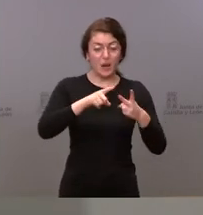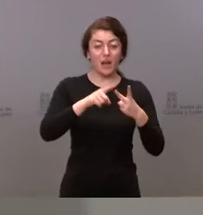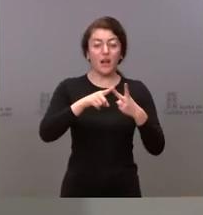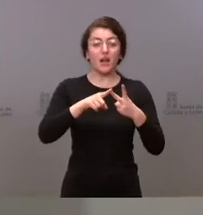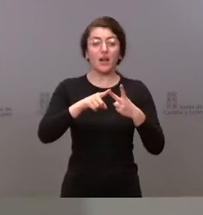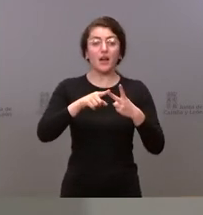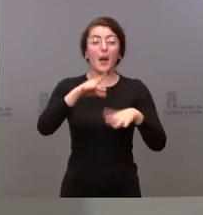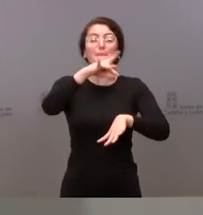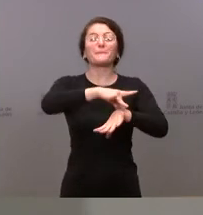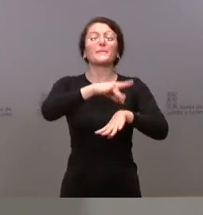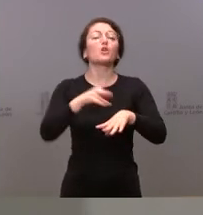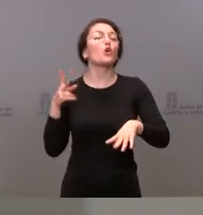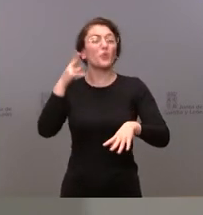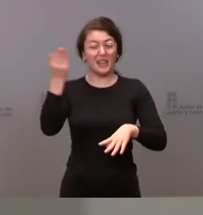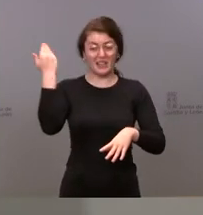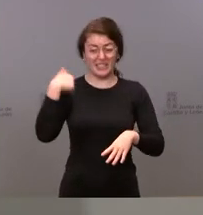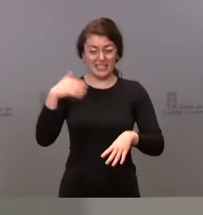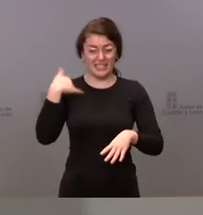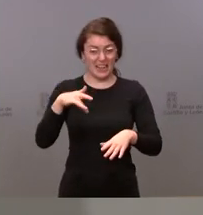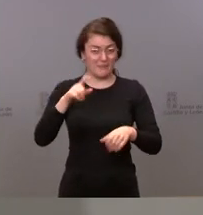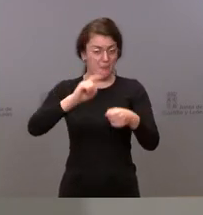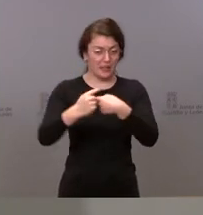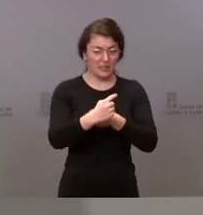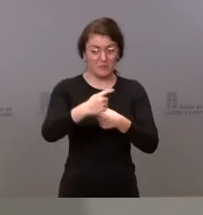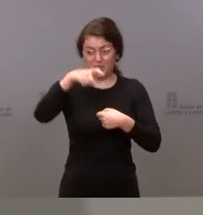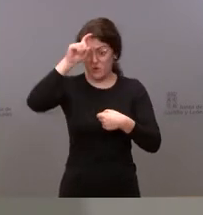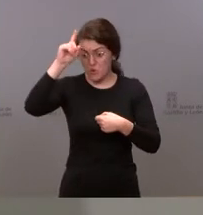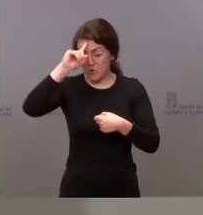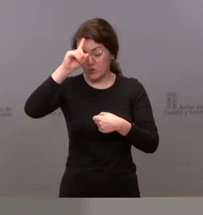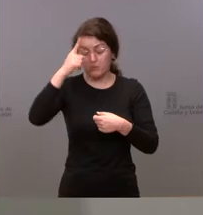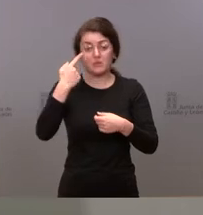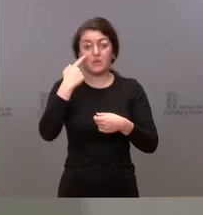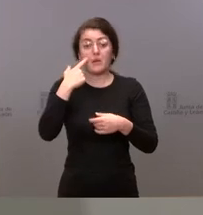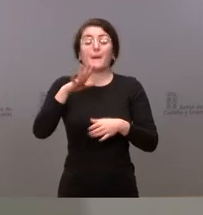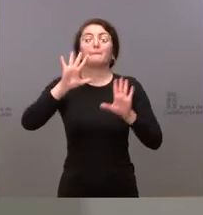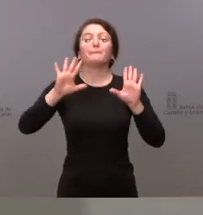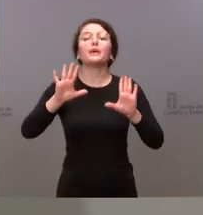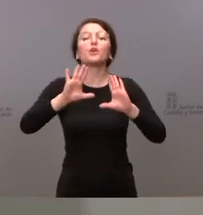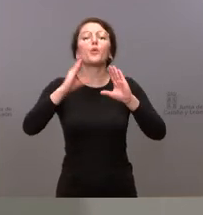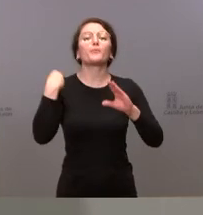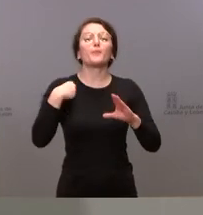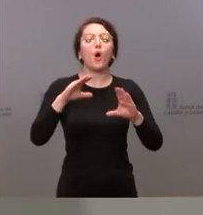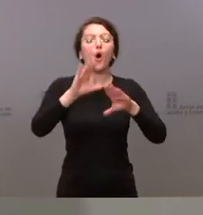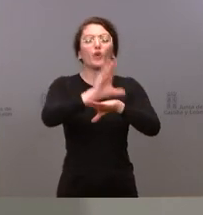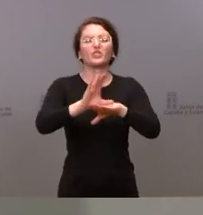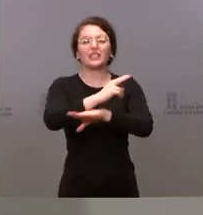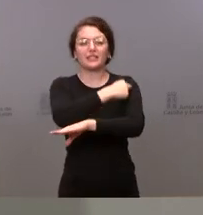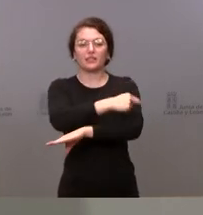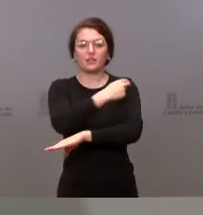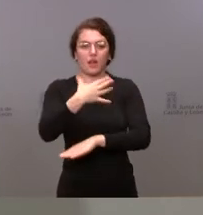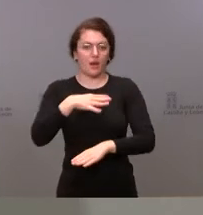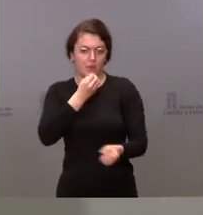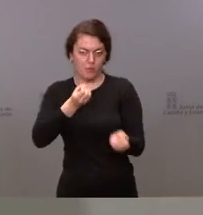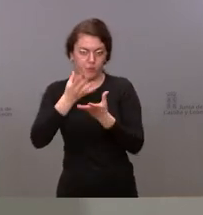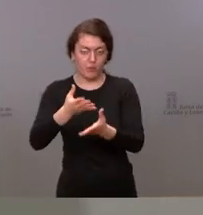que participaron en anterior etapa no tengo el dato pero se lo podrán aportar desde la consejería de sanidad nuestra idea no solamente es los médicos jubilados sino